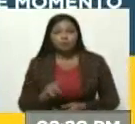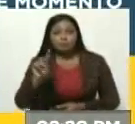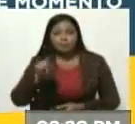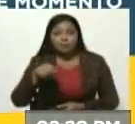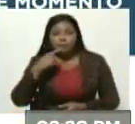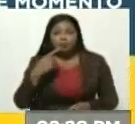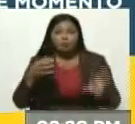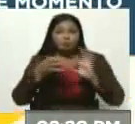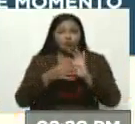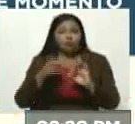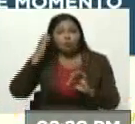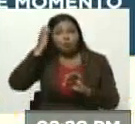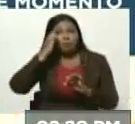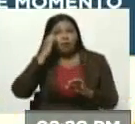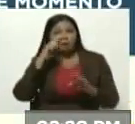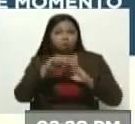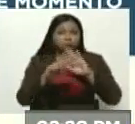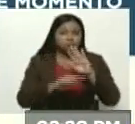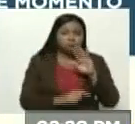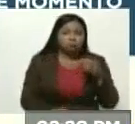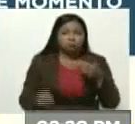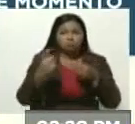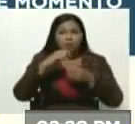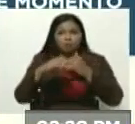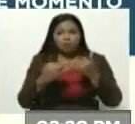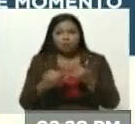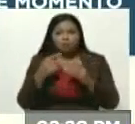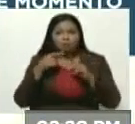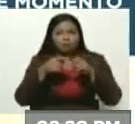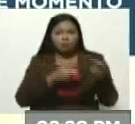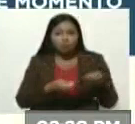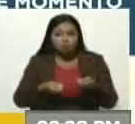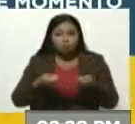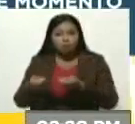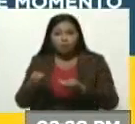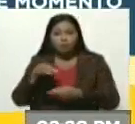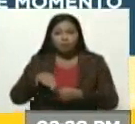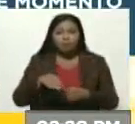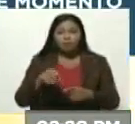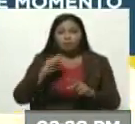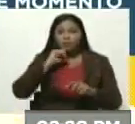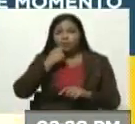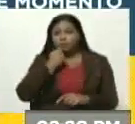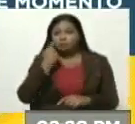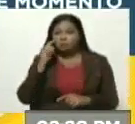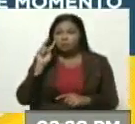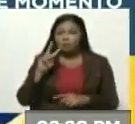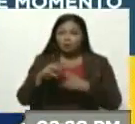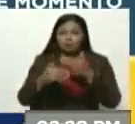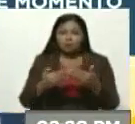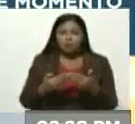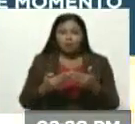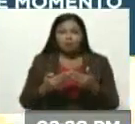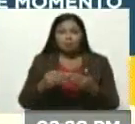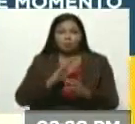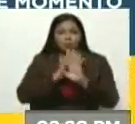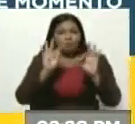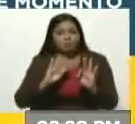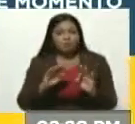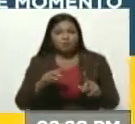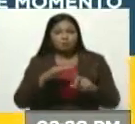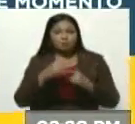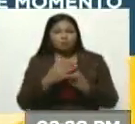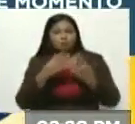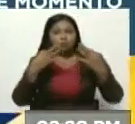Europea para tomar medidas adicionales en relación con los medios controlados por el Estado ruso. Dada la naturaleza excepcional de la situación actual,